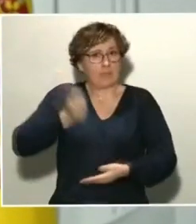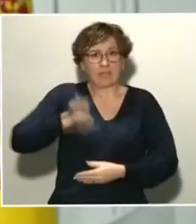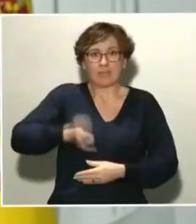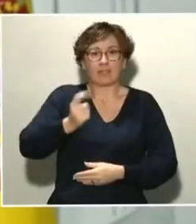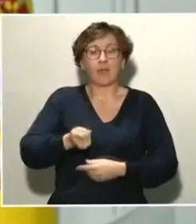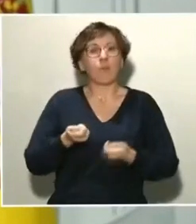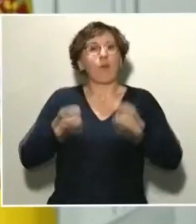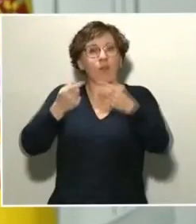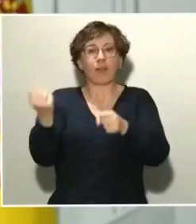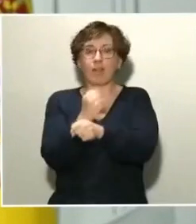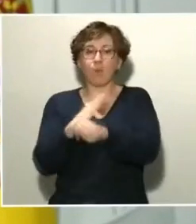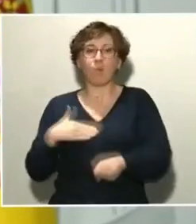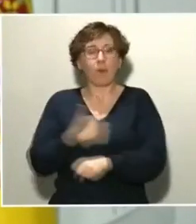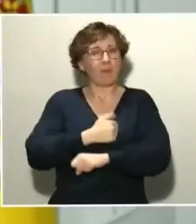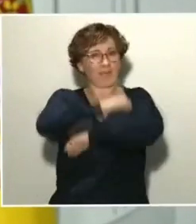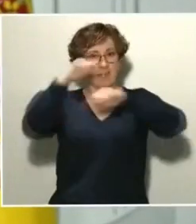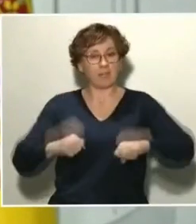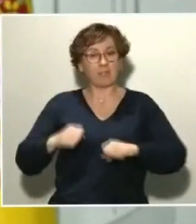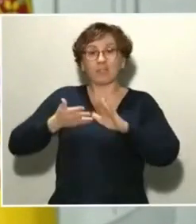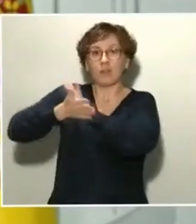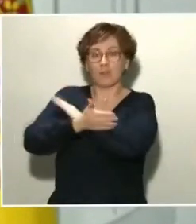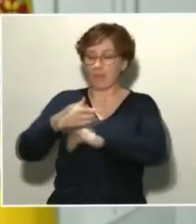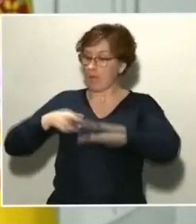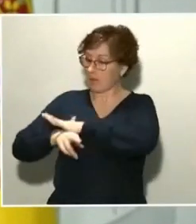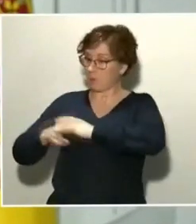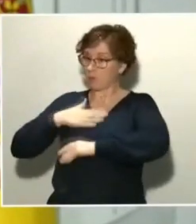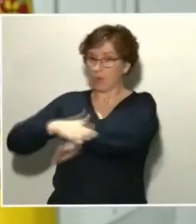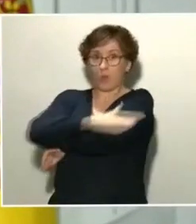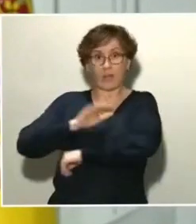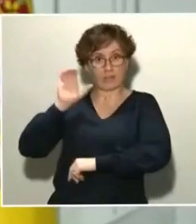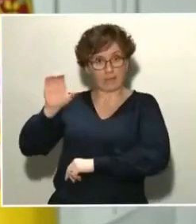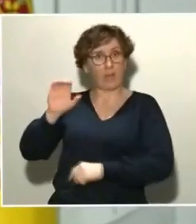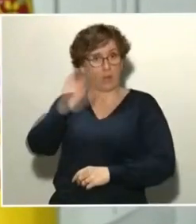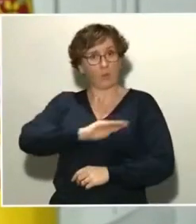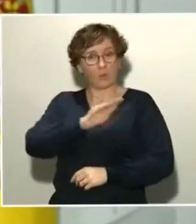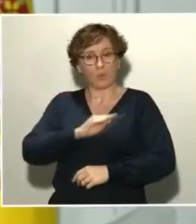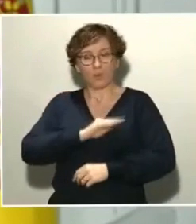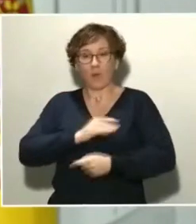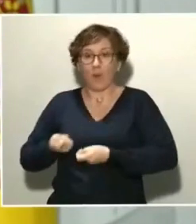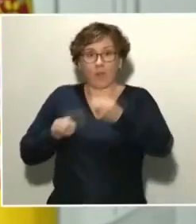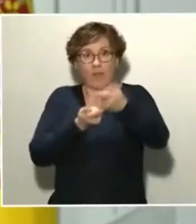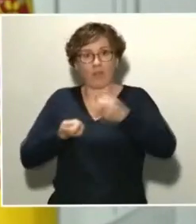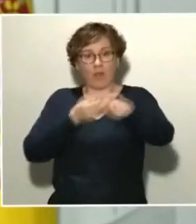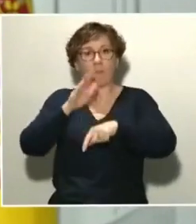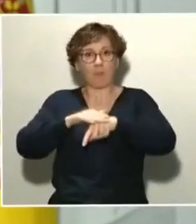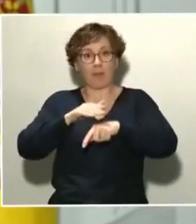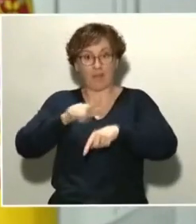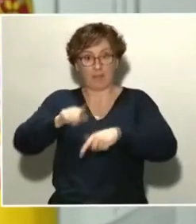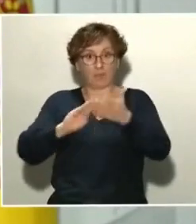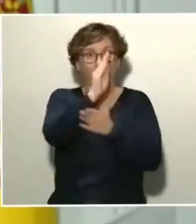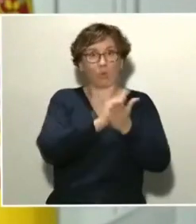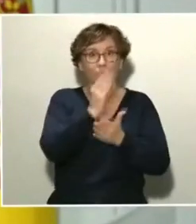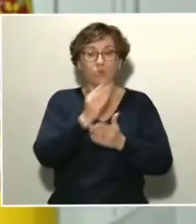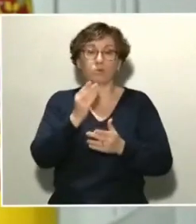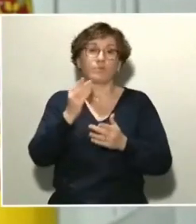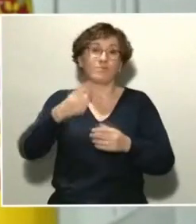movilizando todos los recursos del Estado, que son muchos, para suministrarnos de estos productos que, en estos momentos, todo el mundo puede entender que son